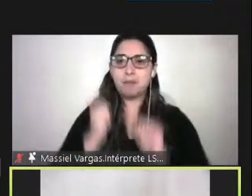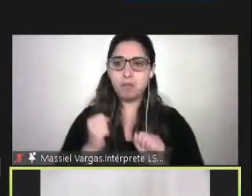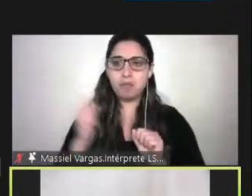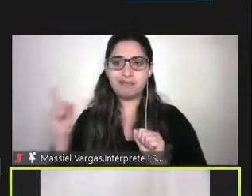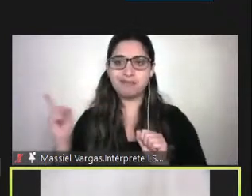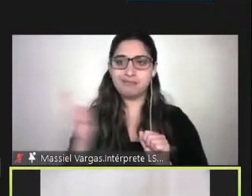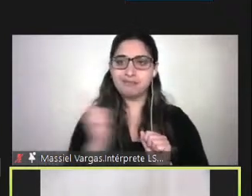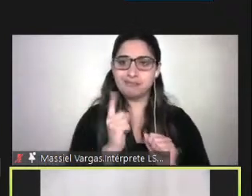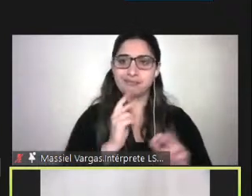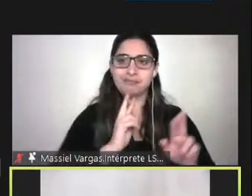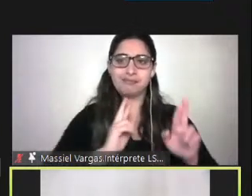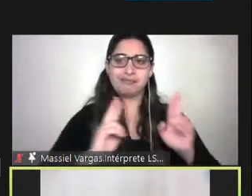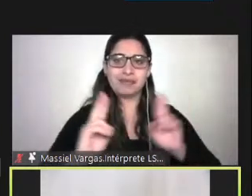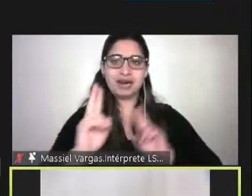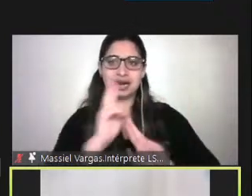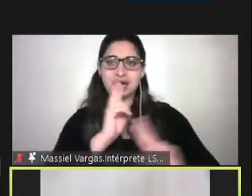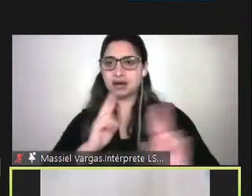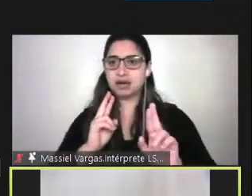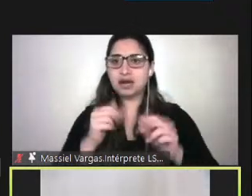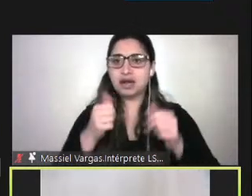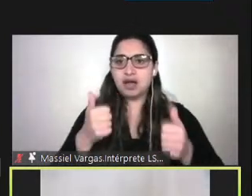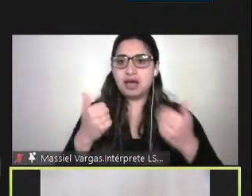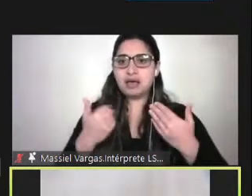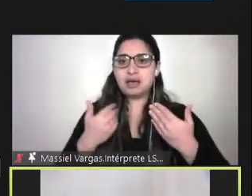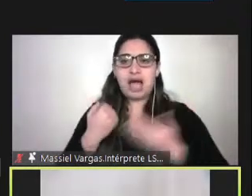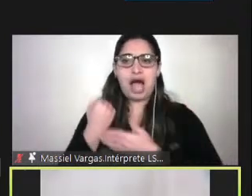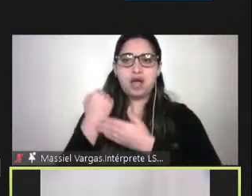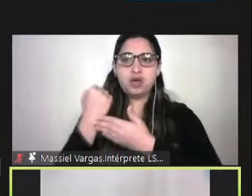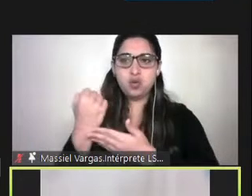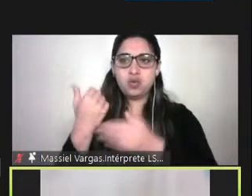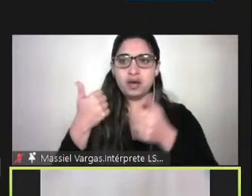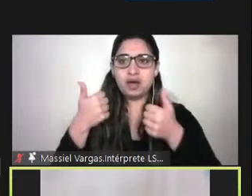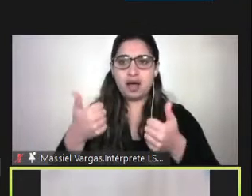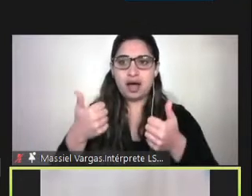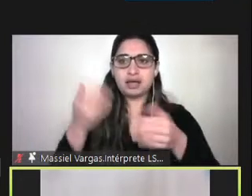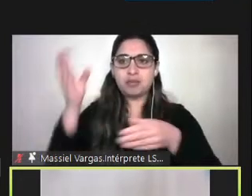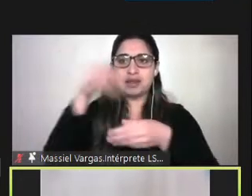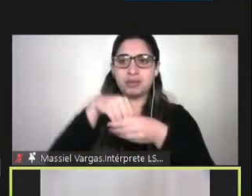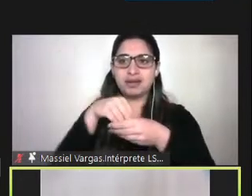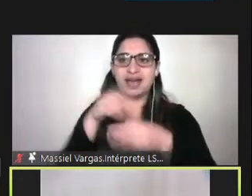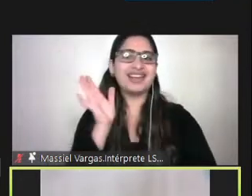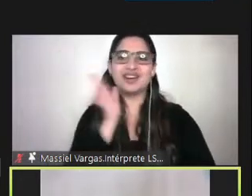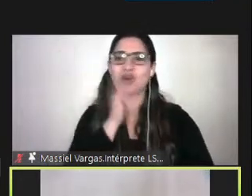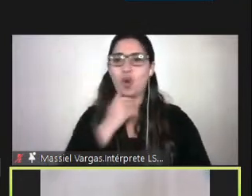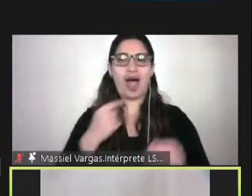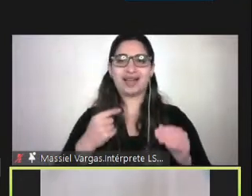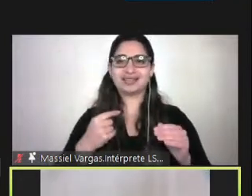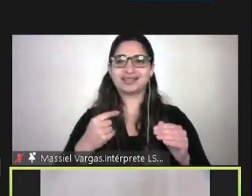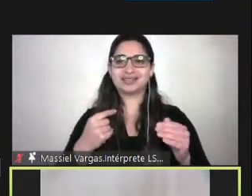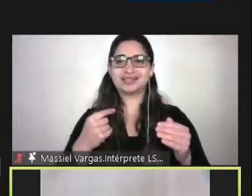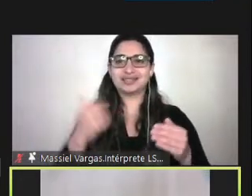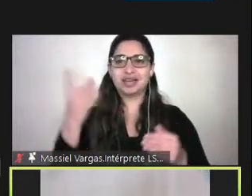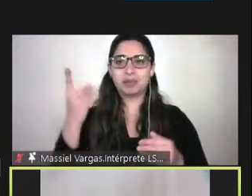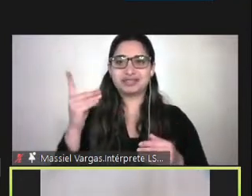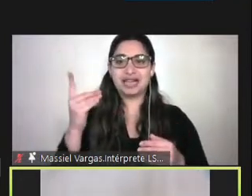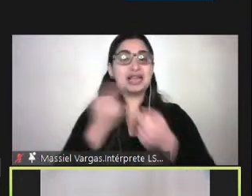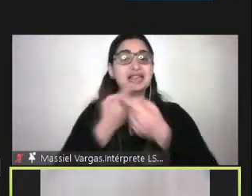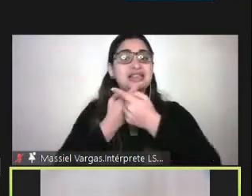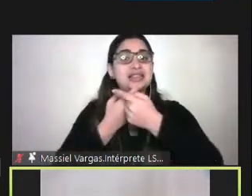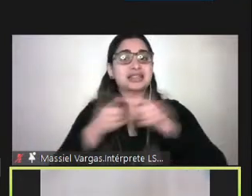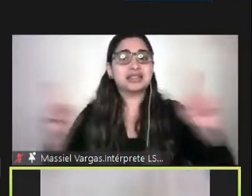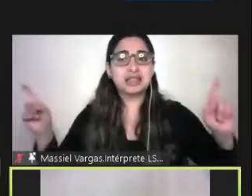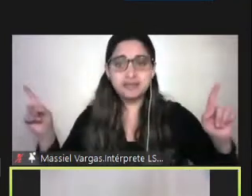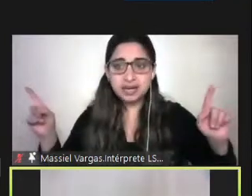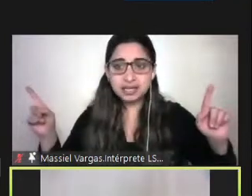facilitando el desempeño y la participación no tenemos discapacidad sin embargo cuando existe